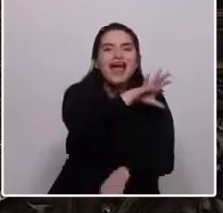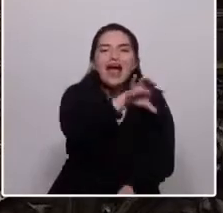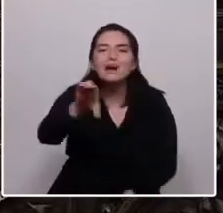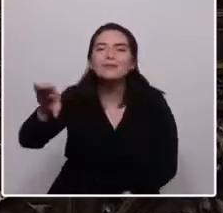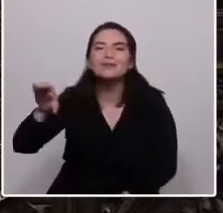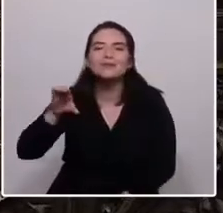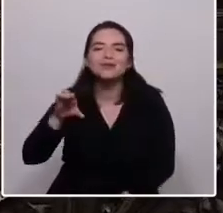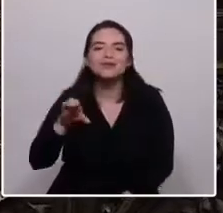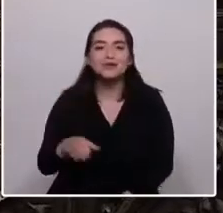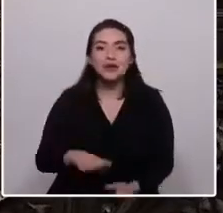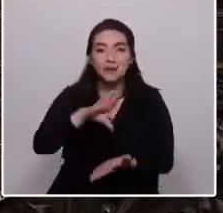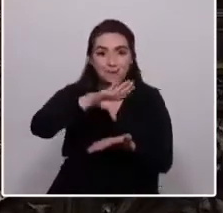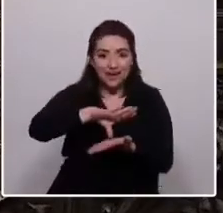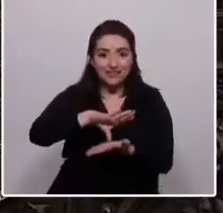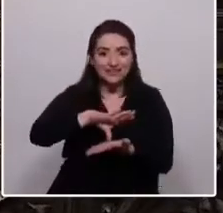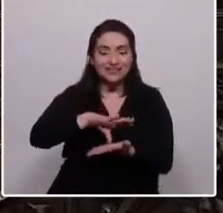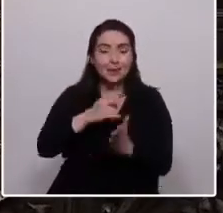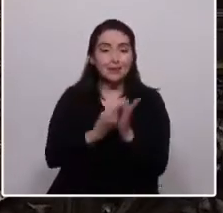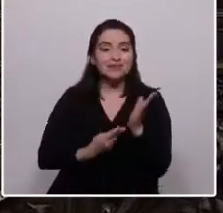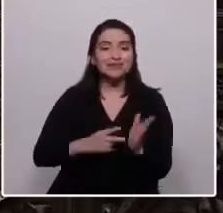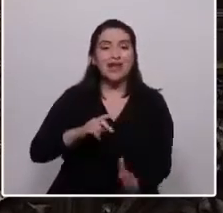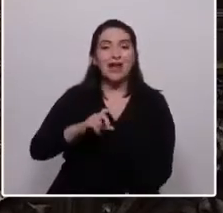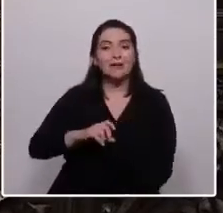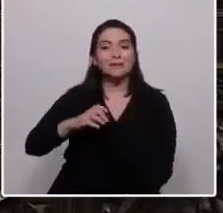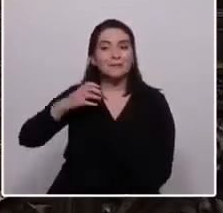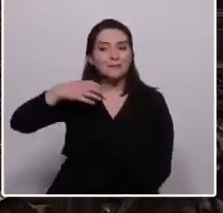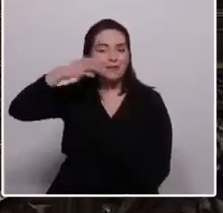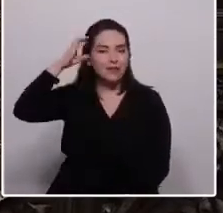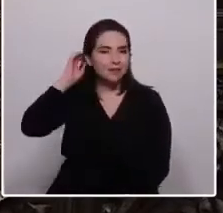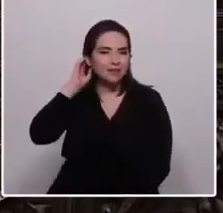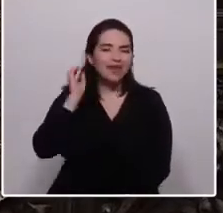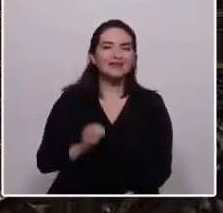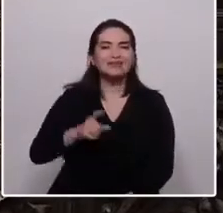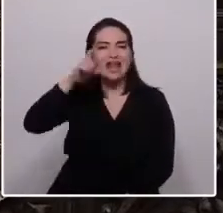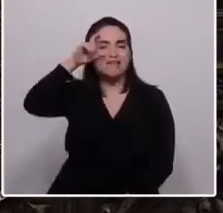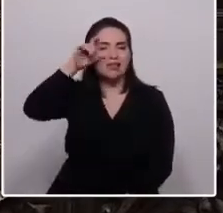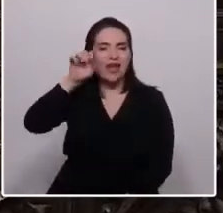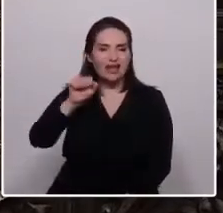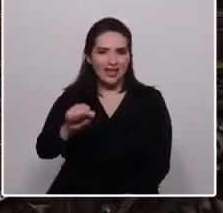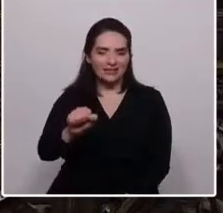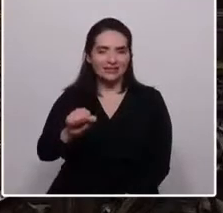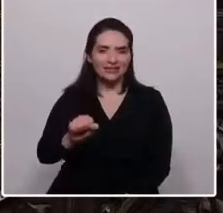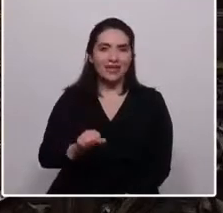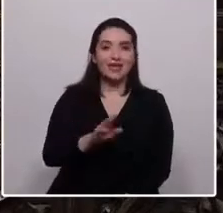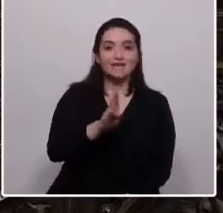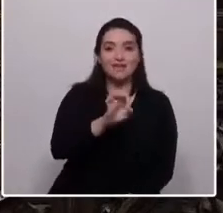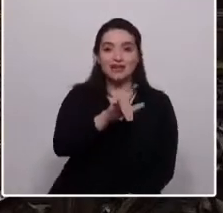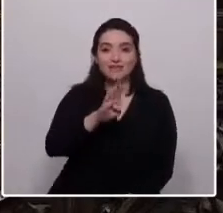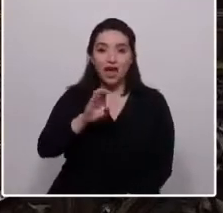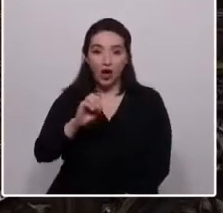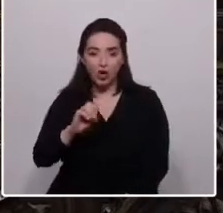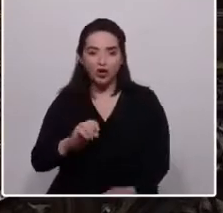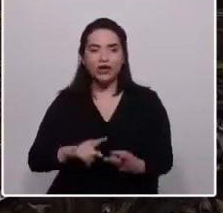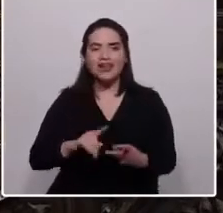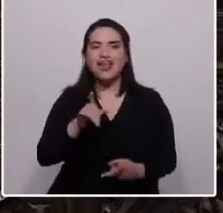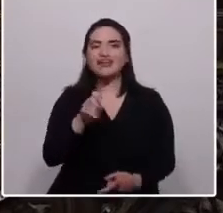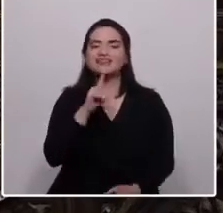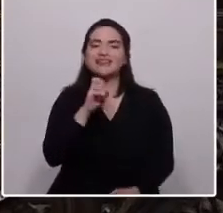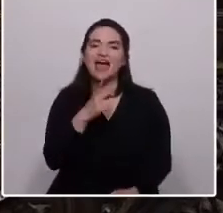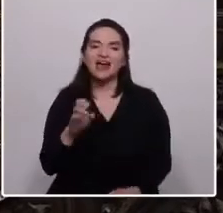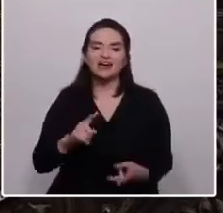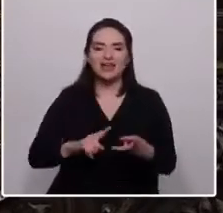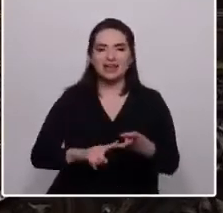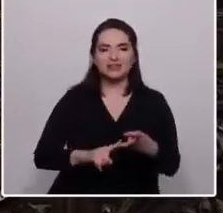el país de Gabriela Mistral y Salvador Allende, de Luis Ollarsun, de Bilbao y La Starria, de Violeta Parra, de Elena